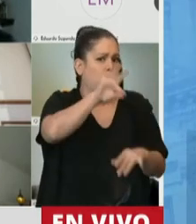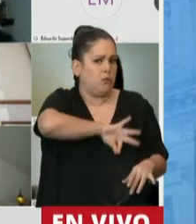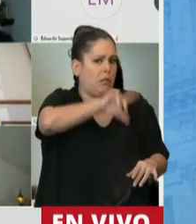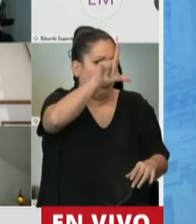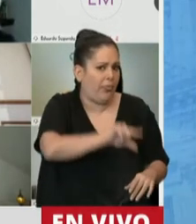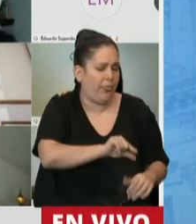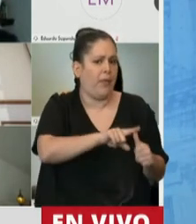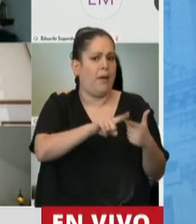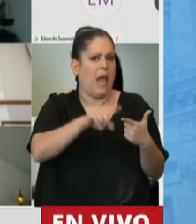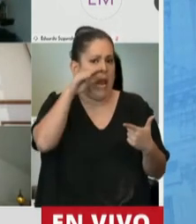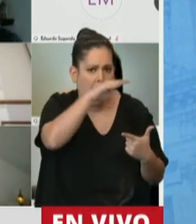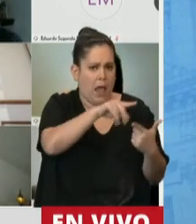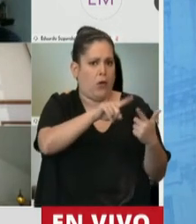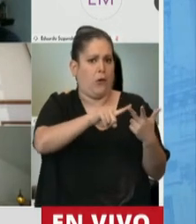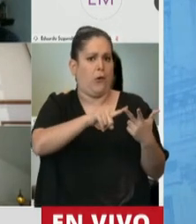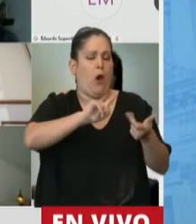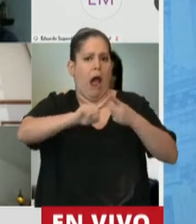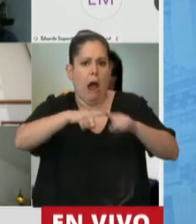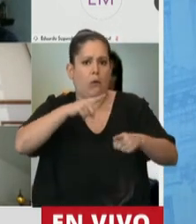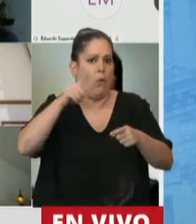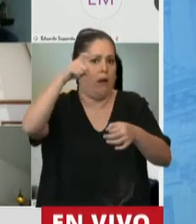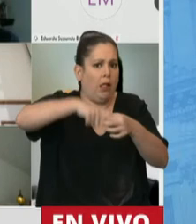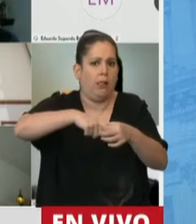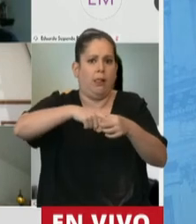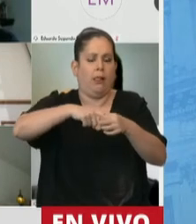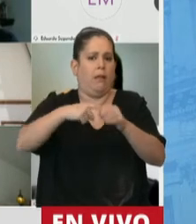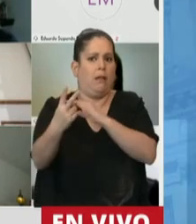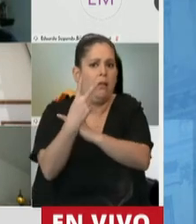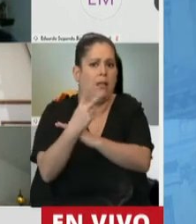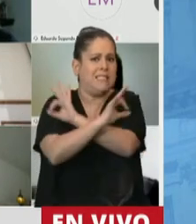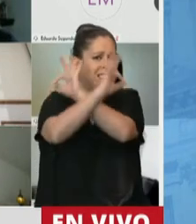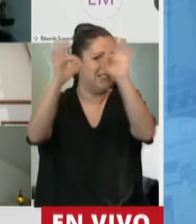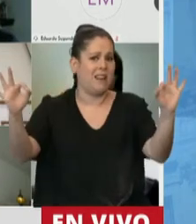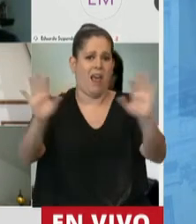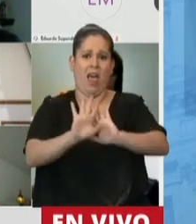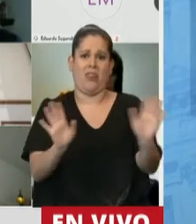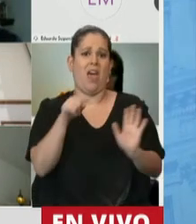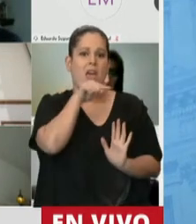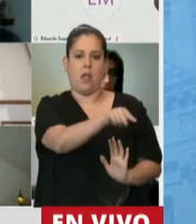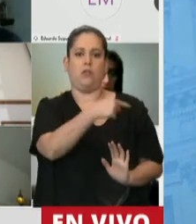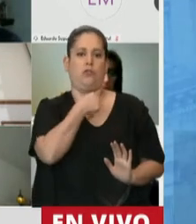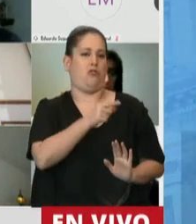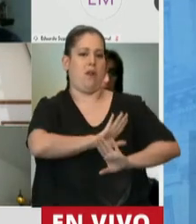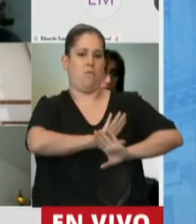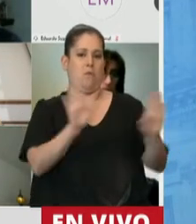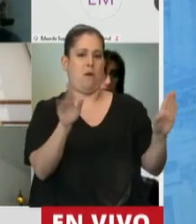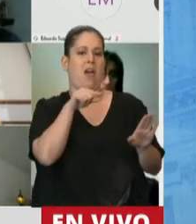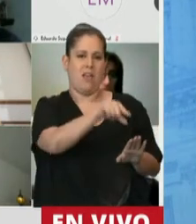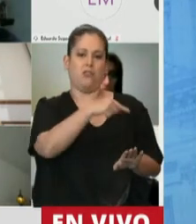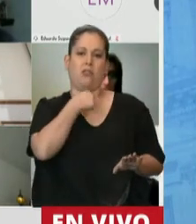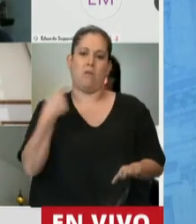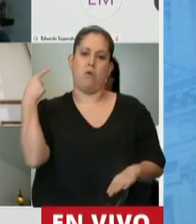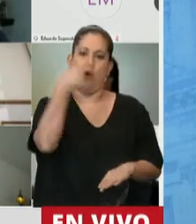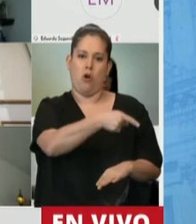negro fuera de todo convenio fuera de toda protección eso es lo que intentamos y eso es lo que